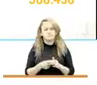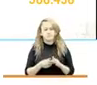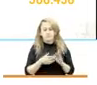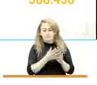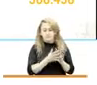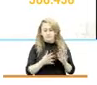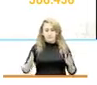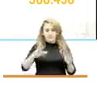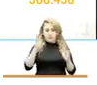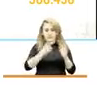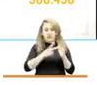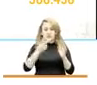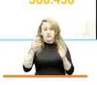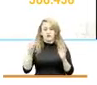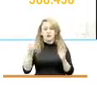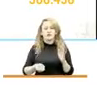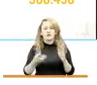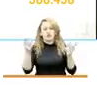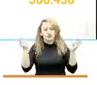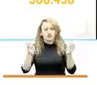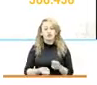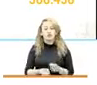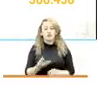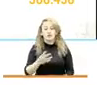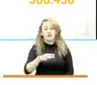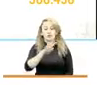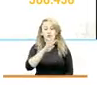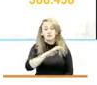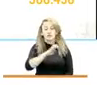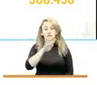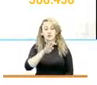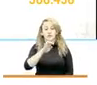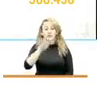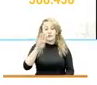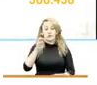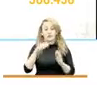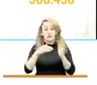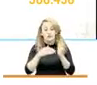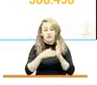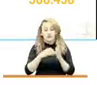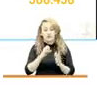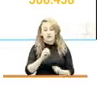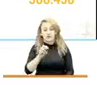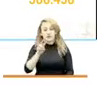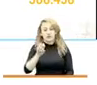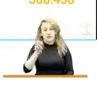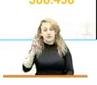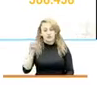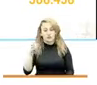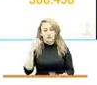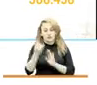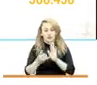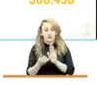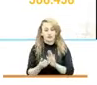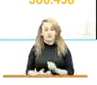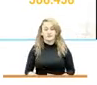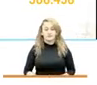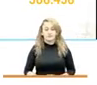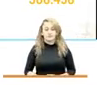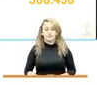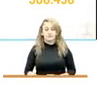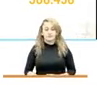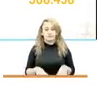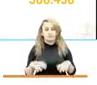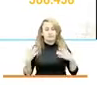procesaron 999.078 imágenes. Si ustedes comparan esta